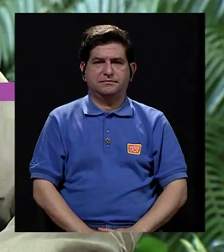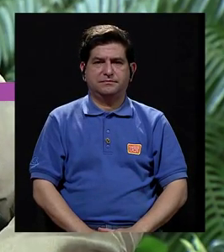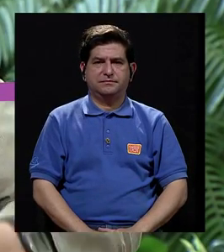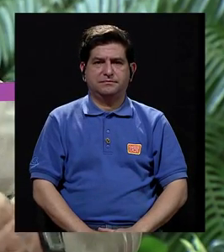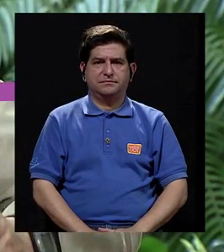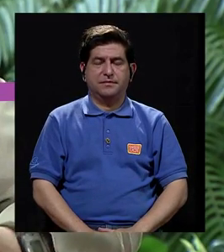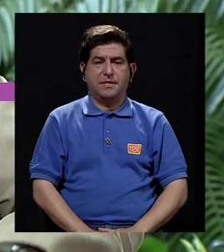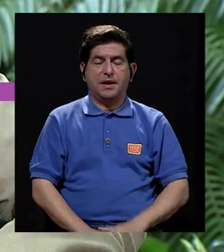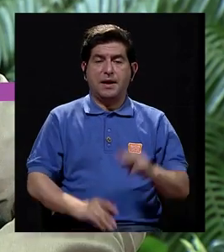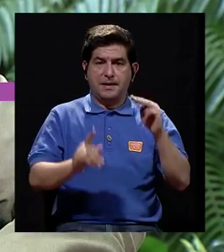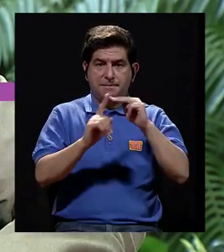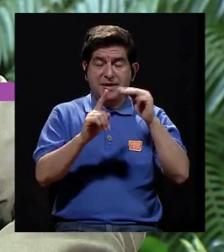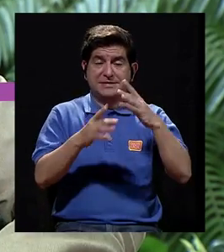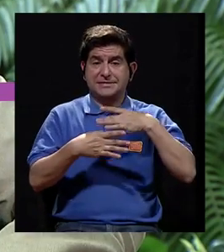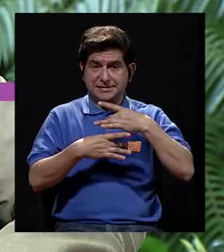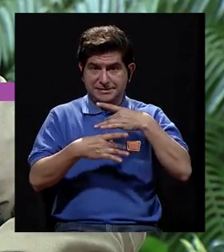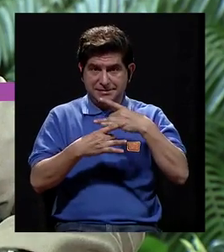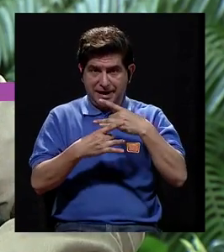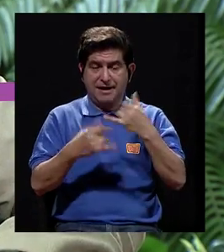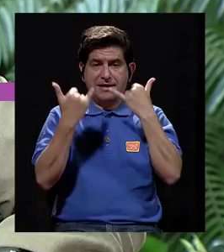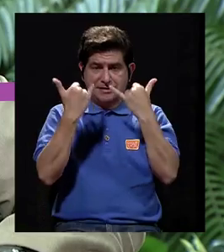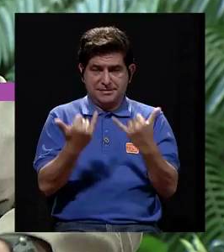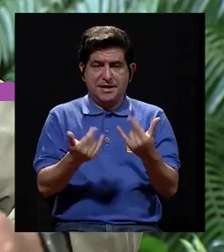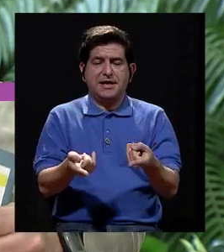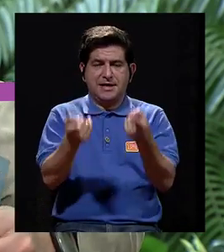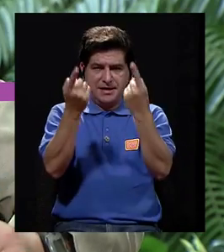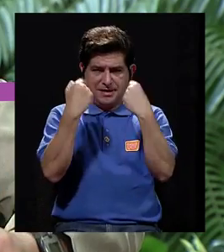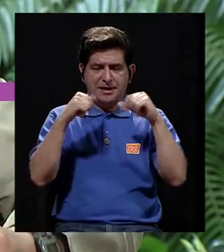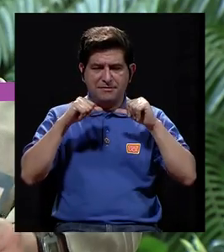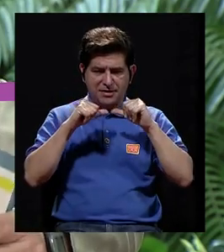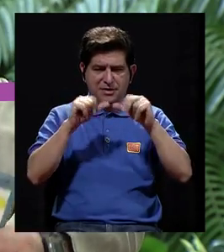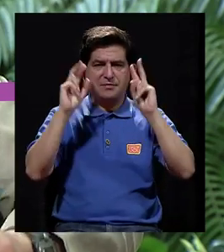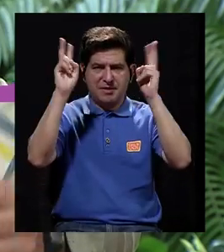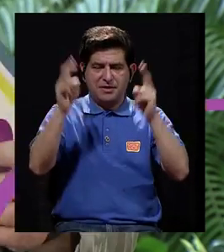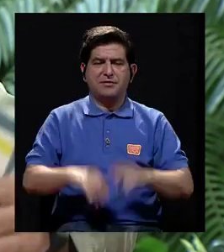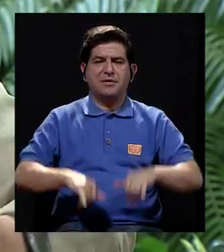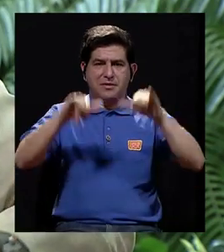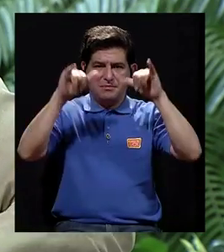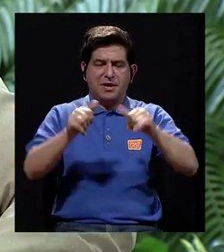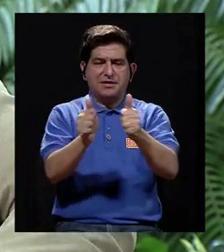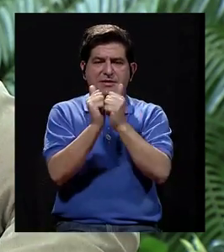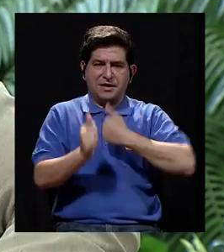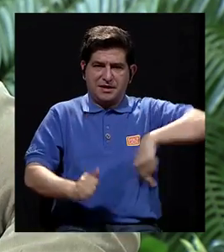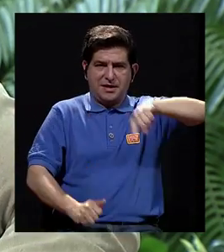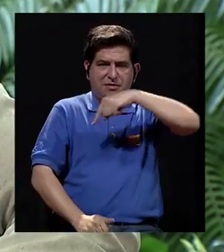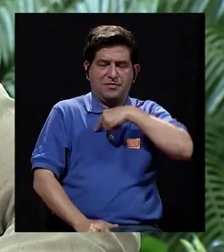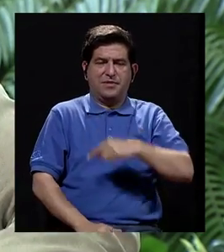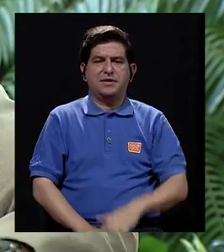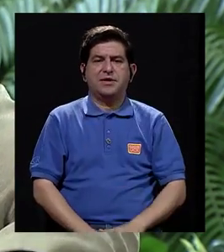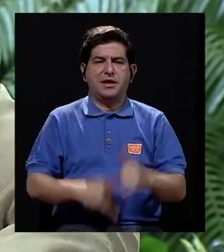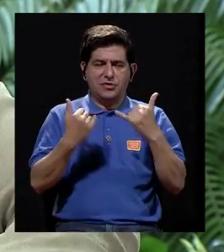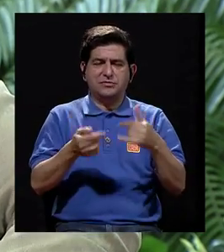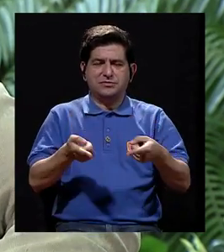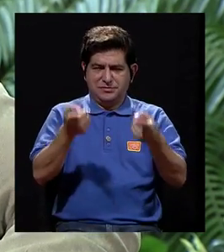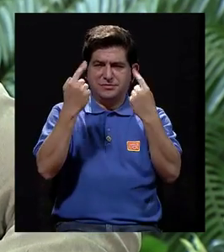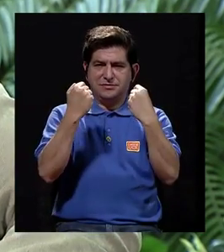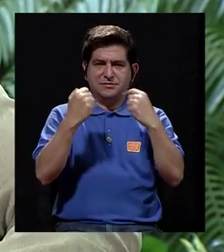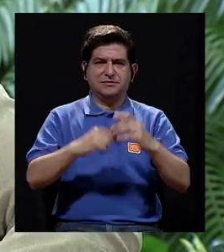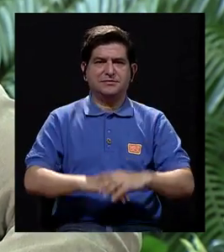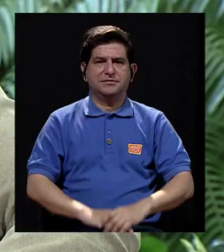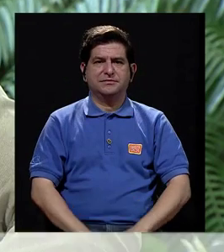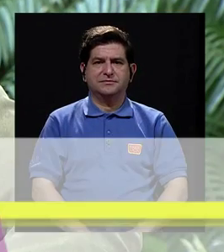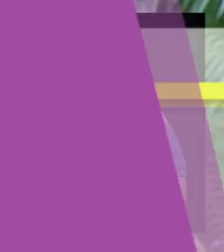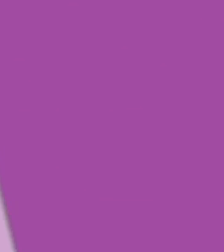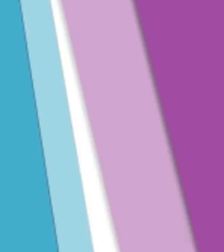con unos mensajes de interés y luego retomamos el tema. Por favor, quédense con nosotros y ya casi